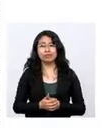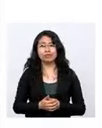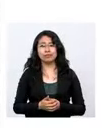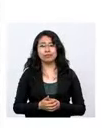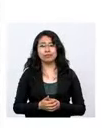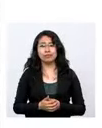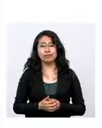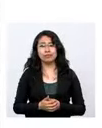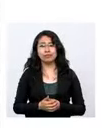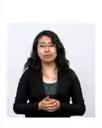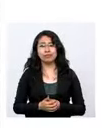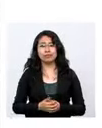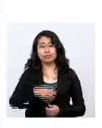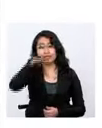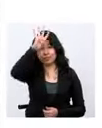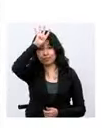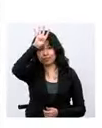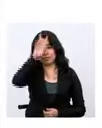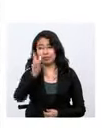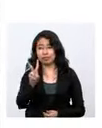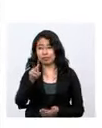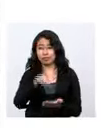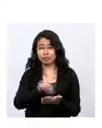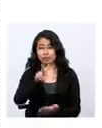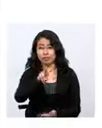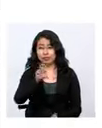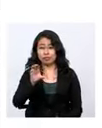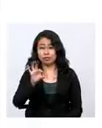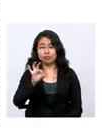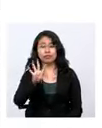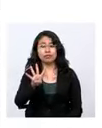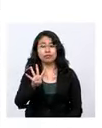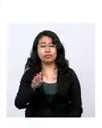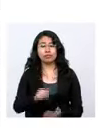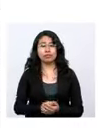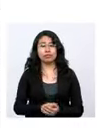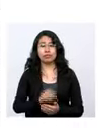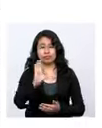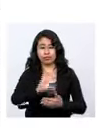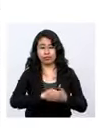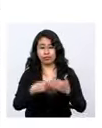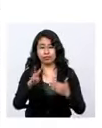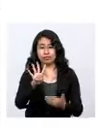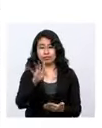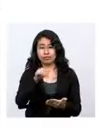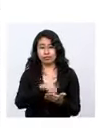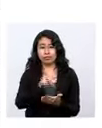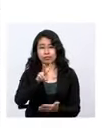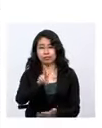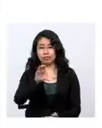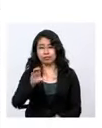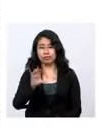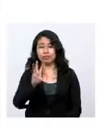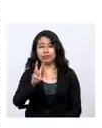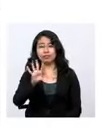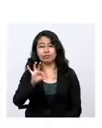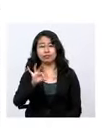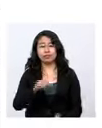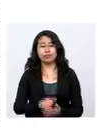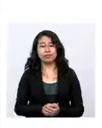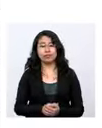manera. Beni, 2.294. Chiquisaca, 4.269.